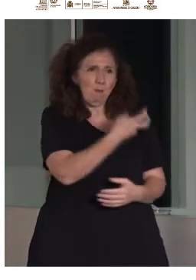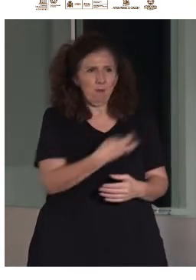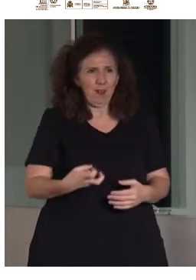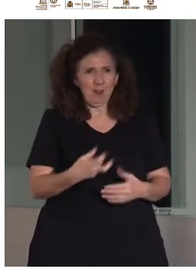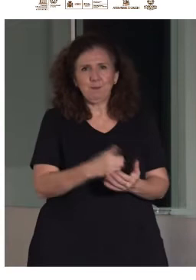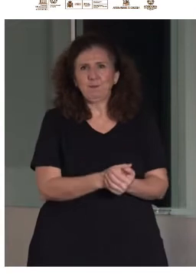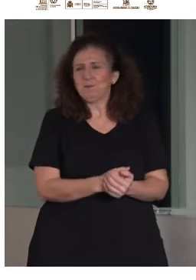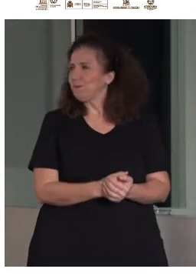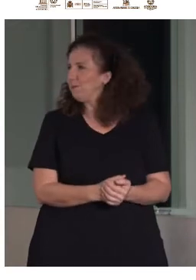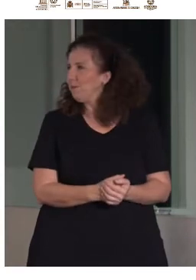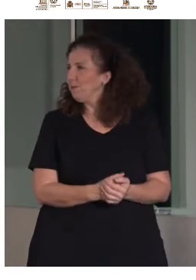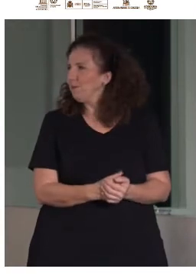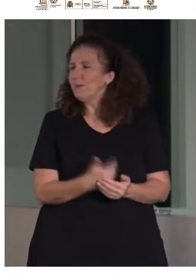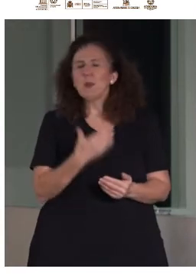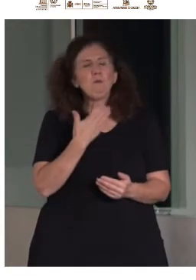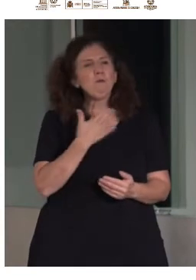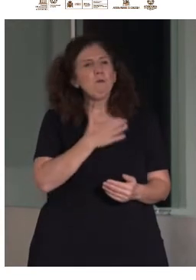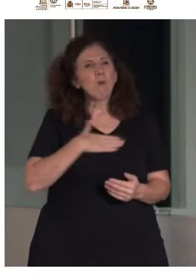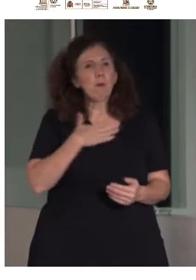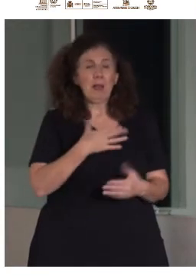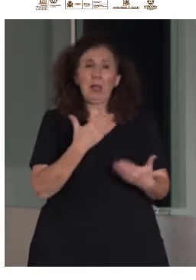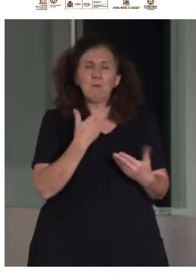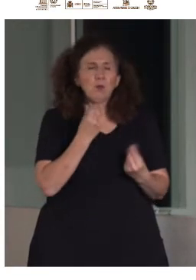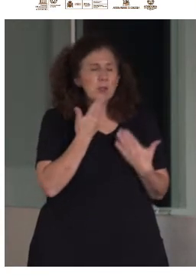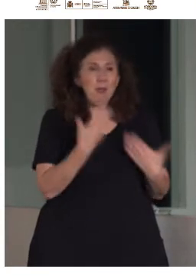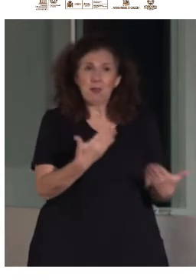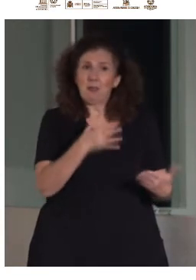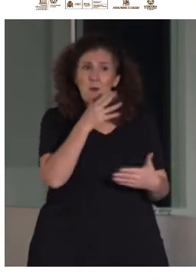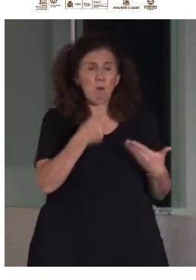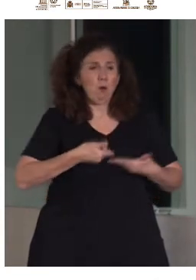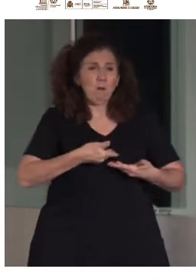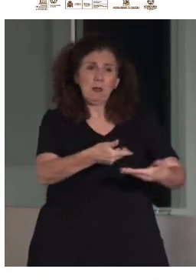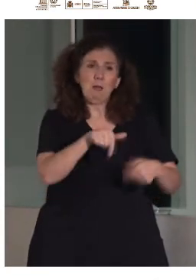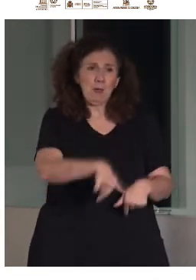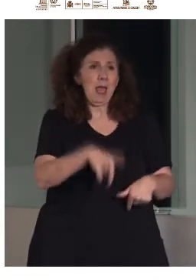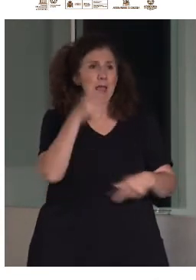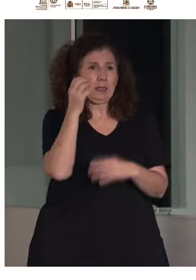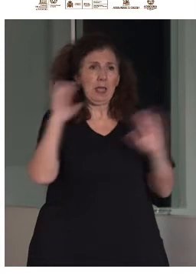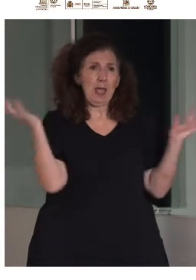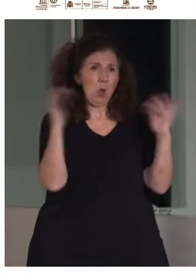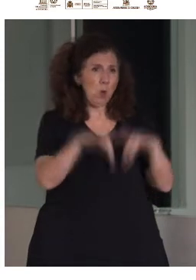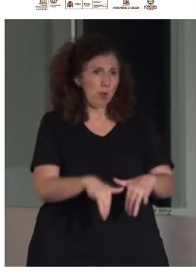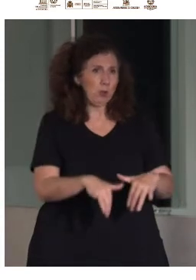Muy amable, Elisa. Gracias al ministerio por la invitación a este encuentro.